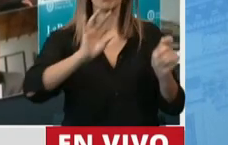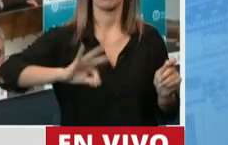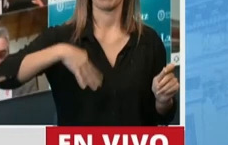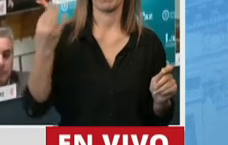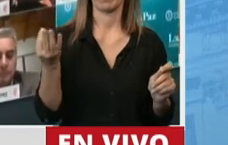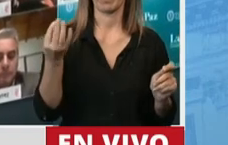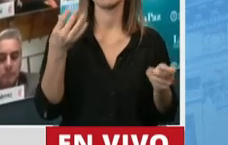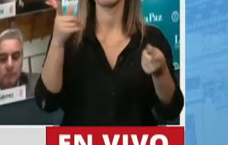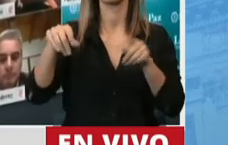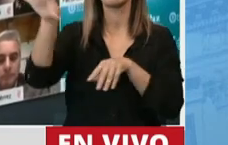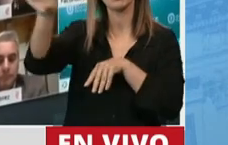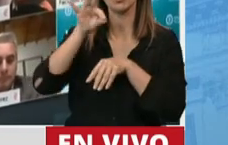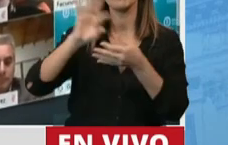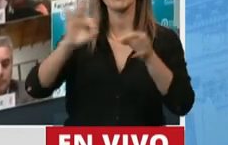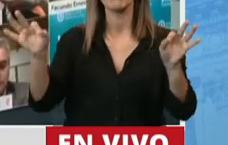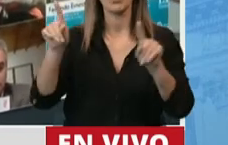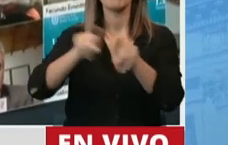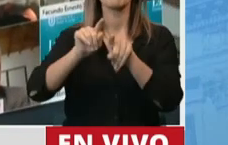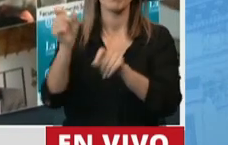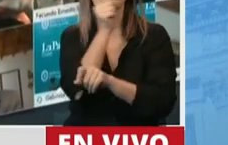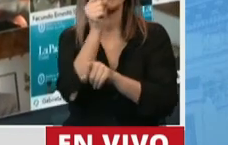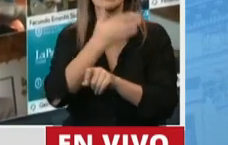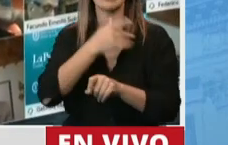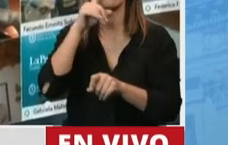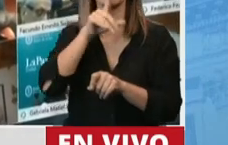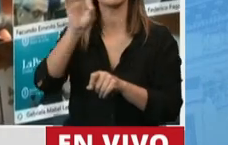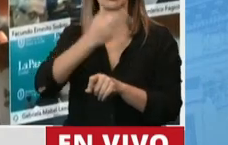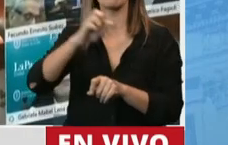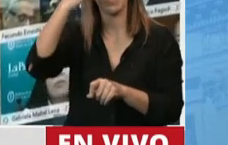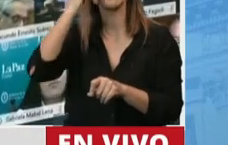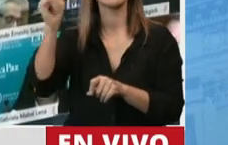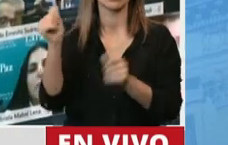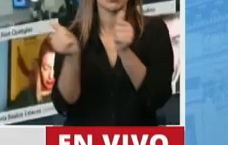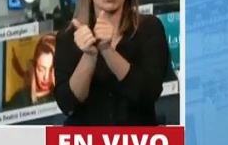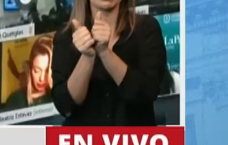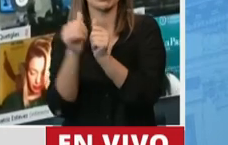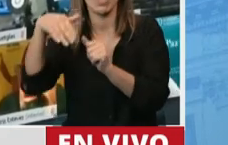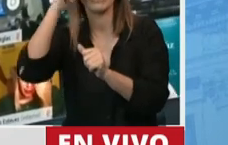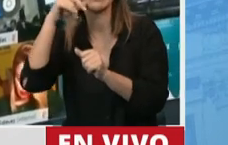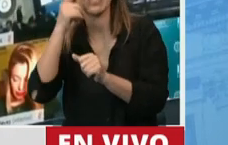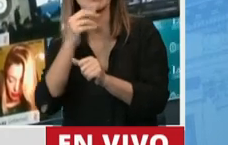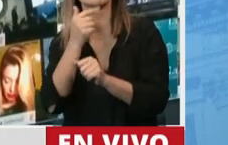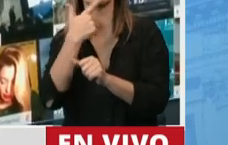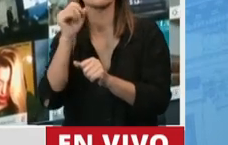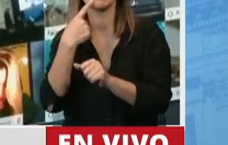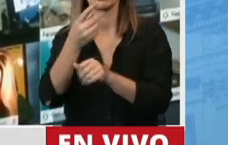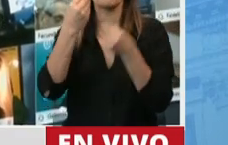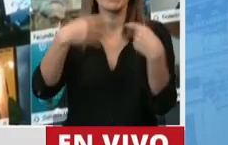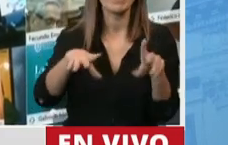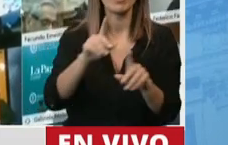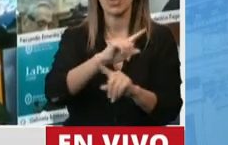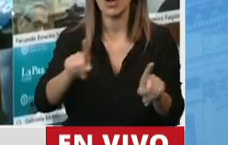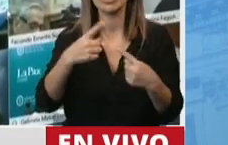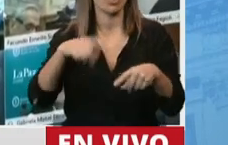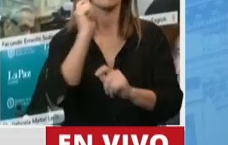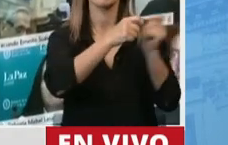parafraseando a un autor como Efitopáez, quien le cantaba a la Negra Sosa, quien dijo que todo está perdido, venimos a entregar